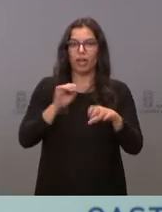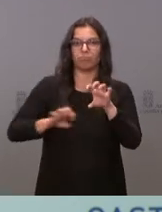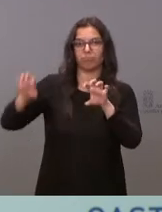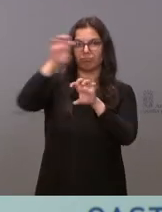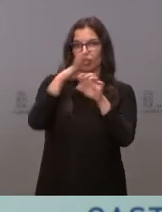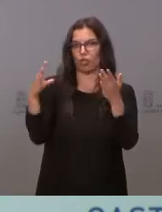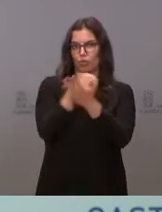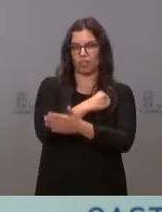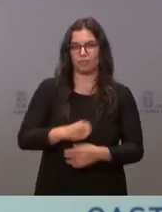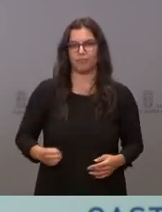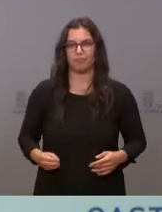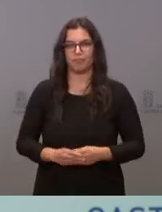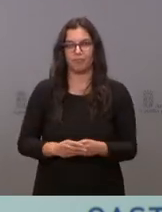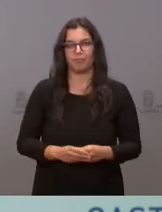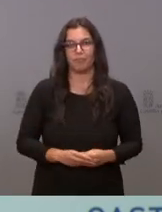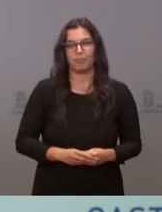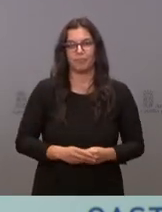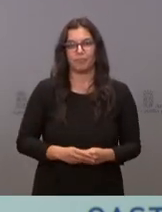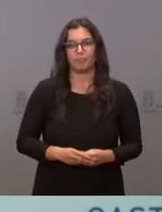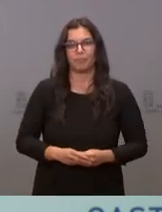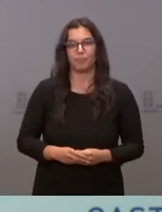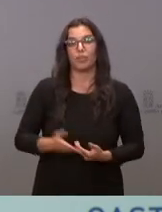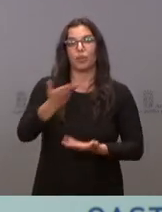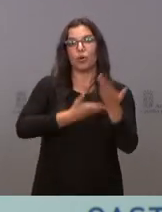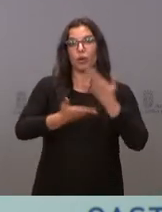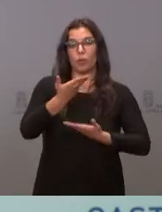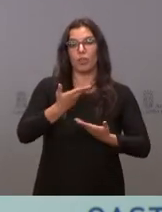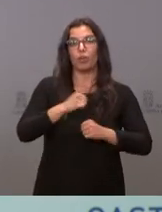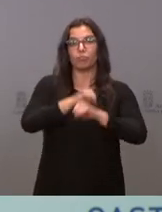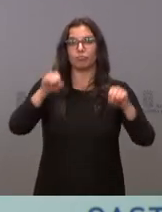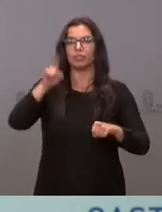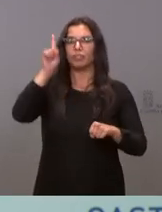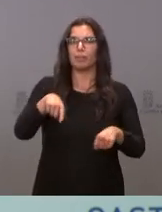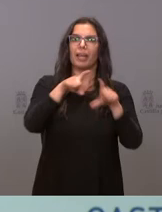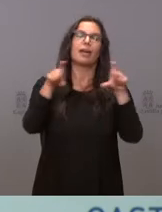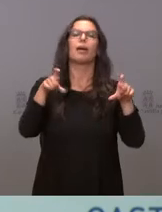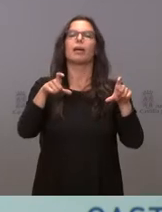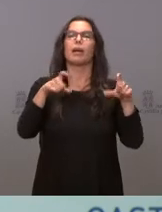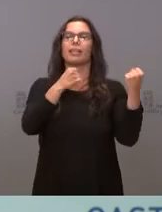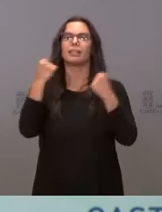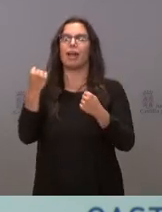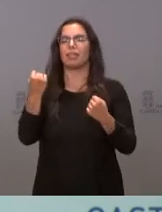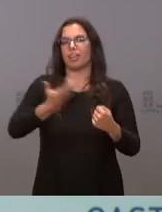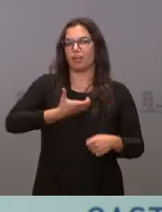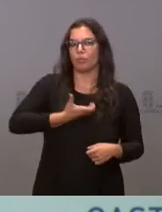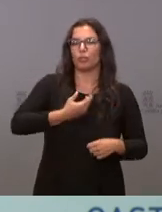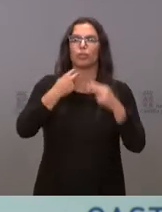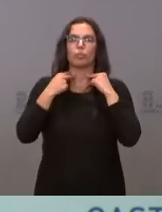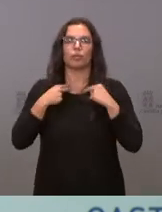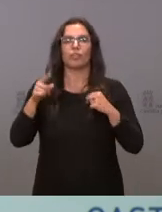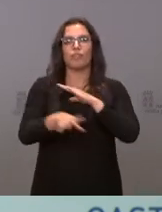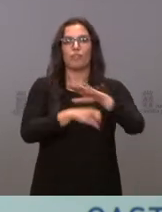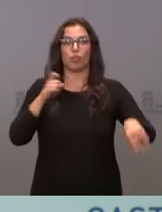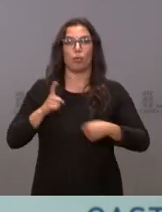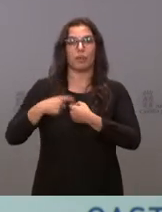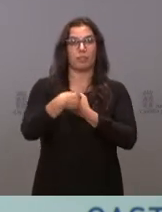las comunidades. Hemos fortalecido la colaboración también con las entidades locales. El fondo de participación de estas